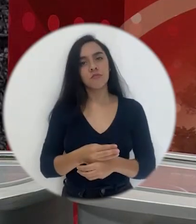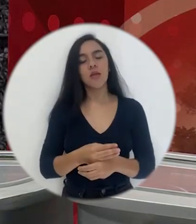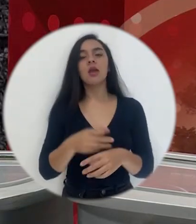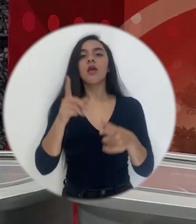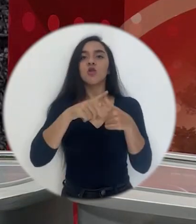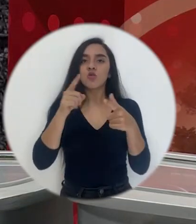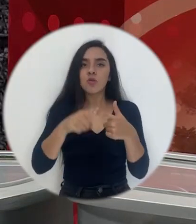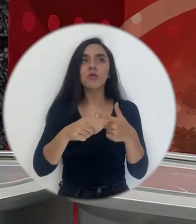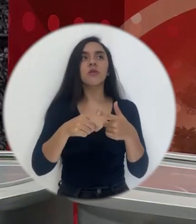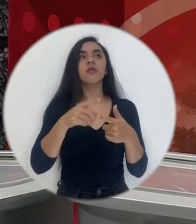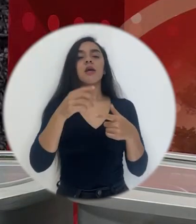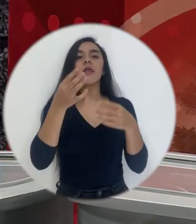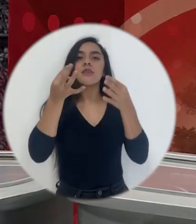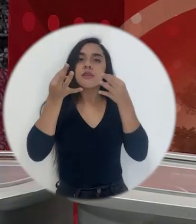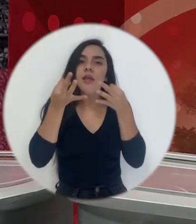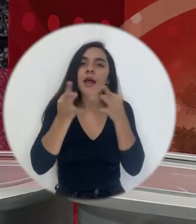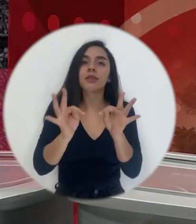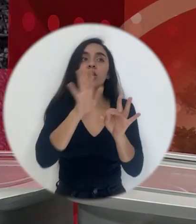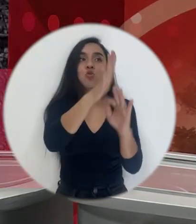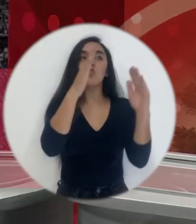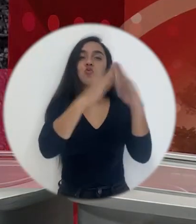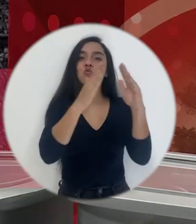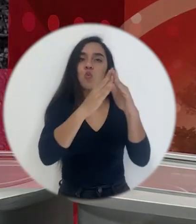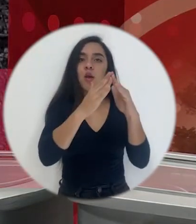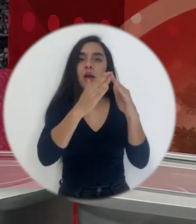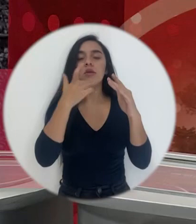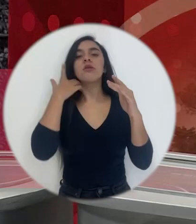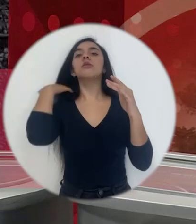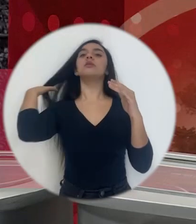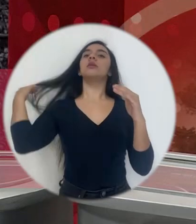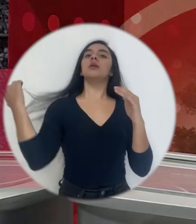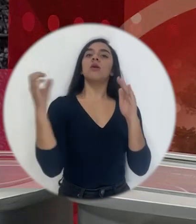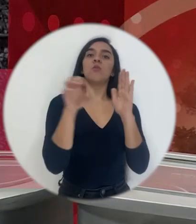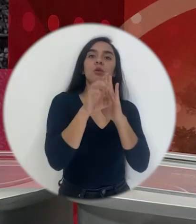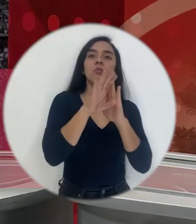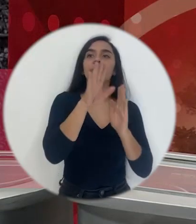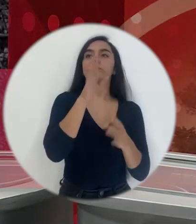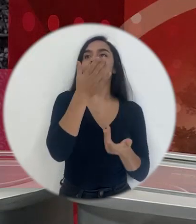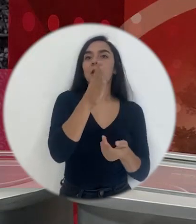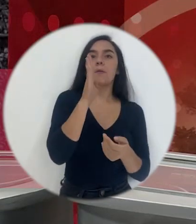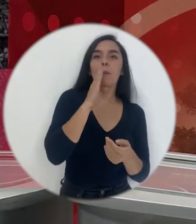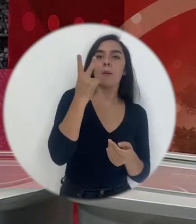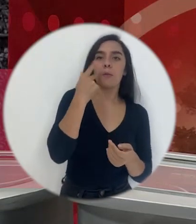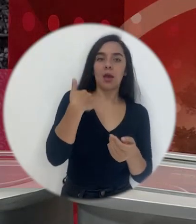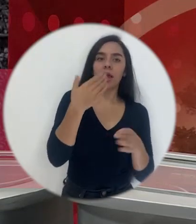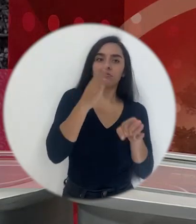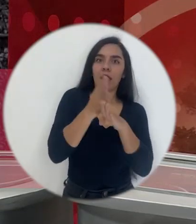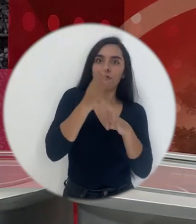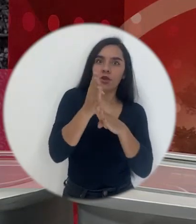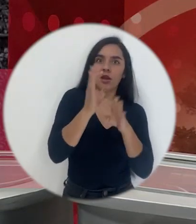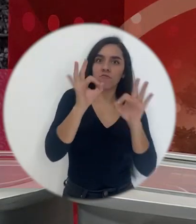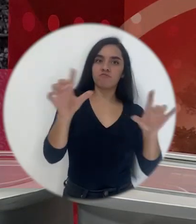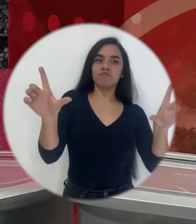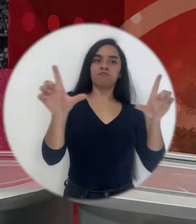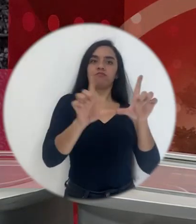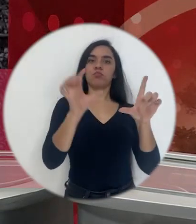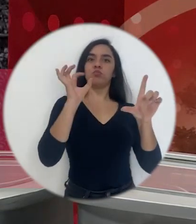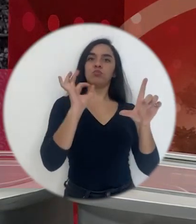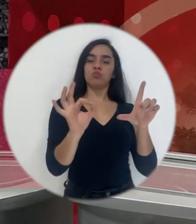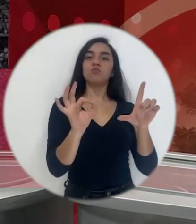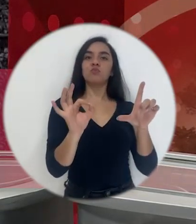un poco digamos uno ve esa dinámica de las casas que cuando tienen un papá que tiene una carrera o una mamá que tiene una carrera